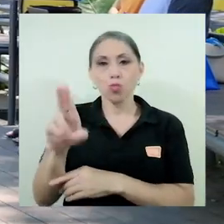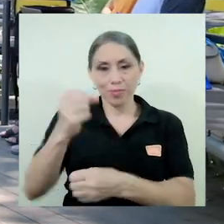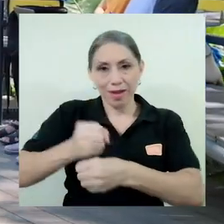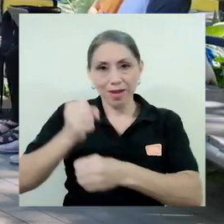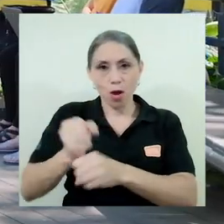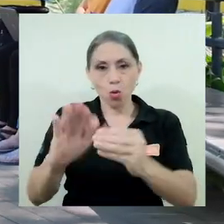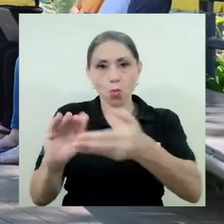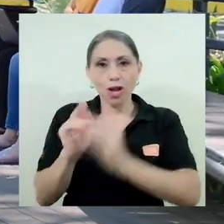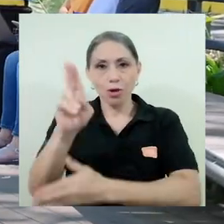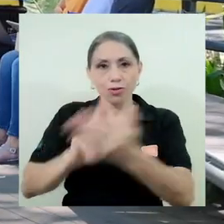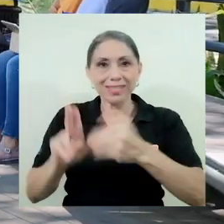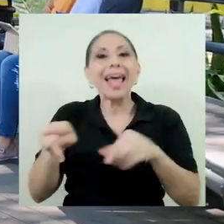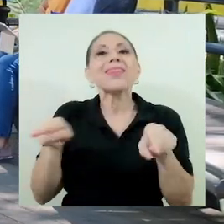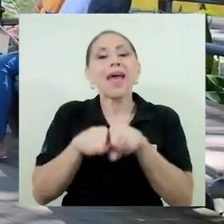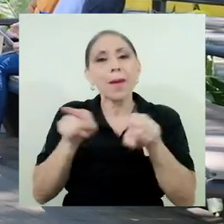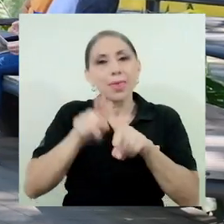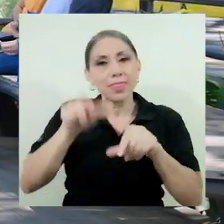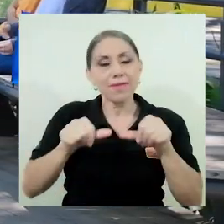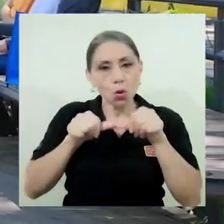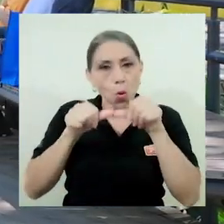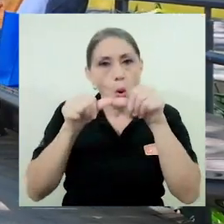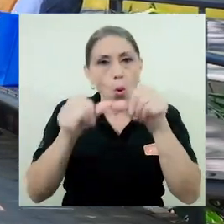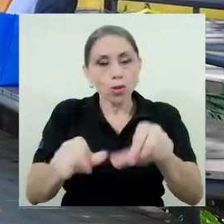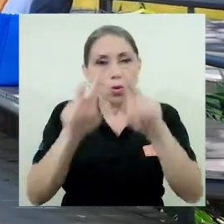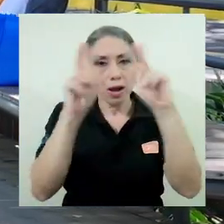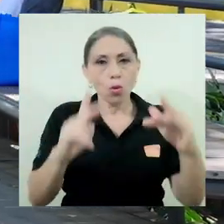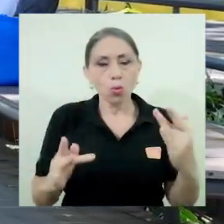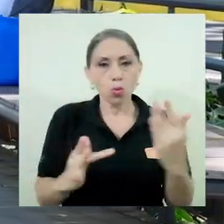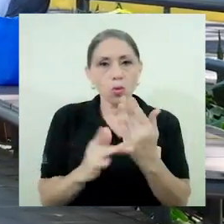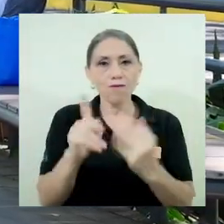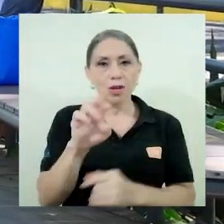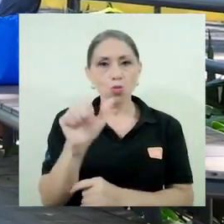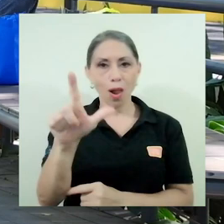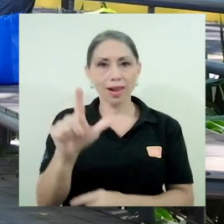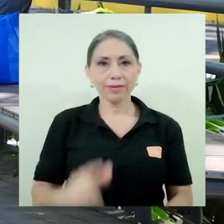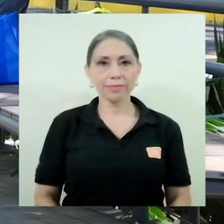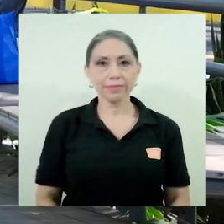universitarios también deberán continuar de manera virtual.